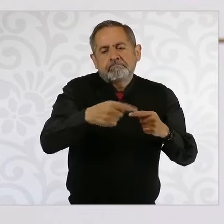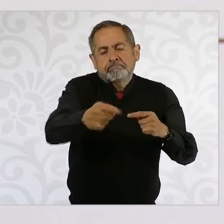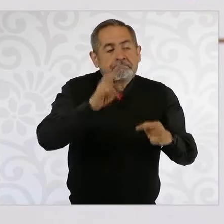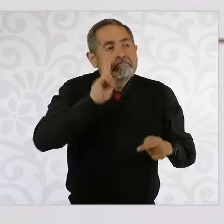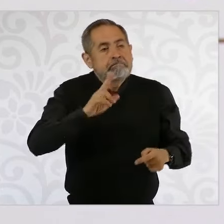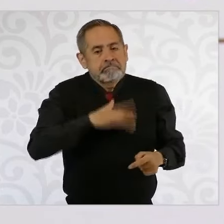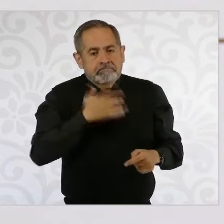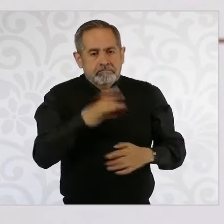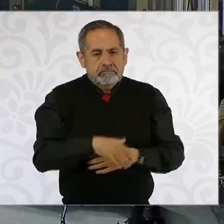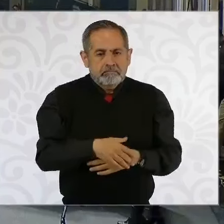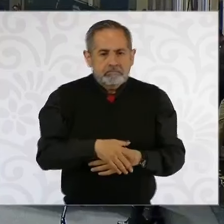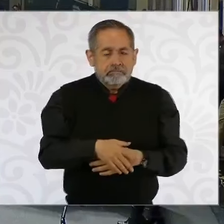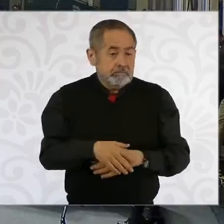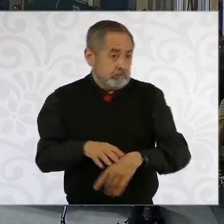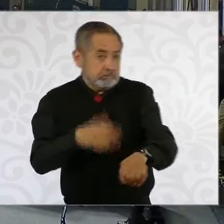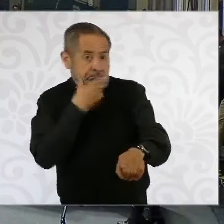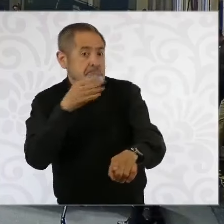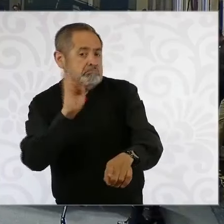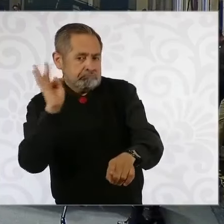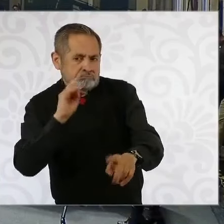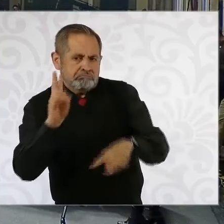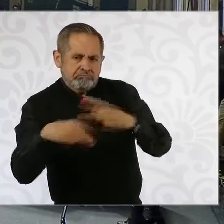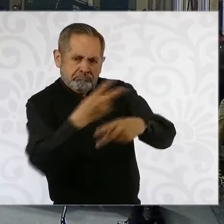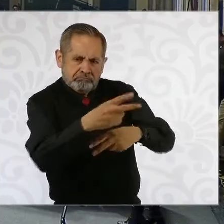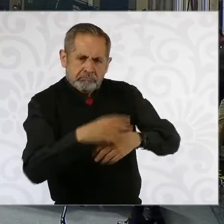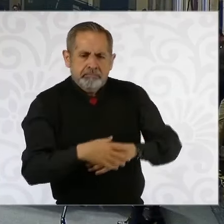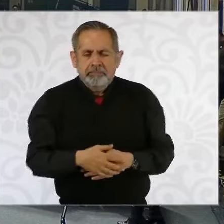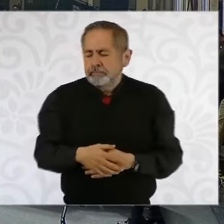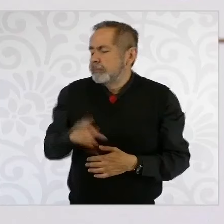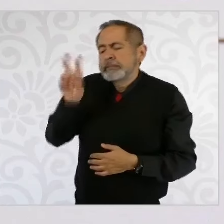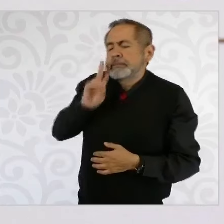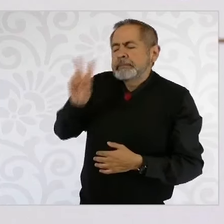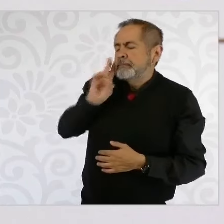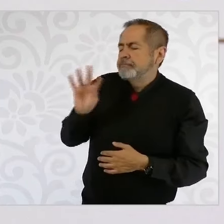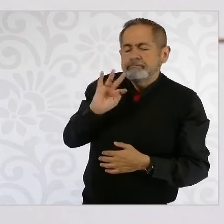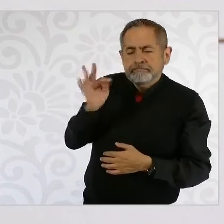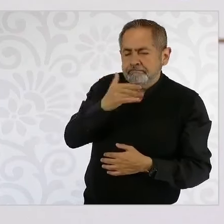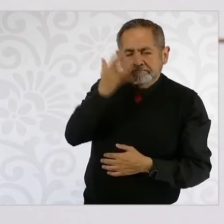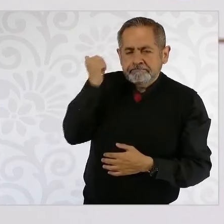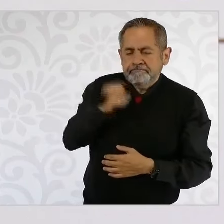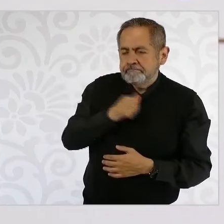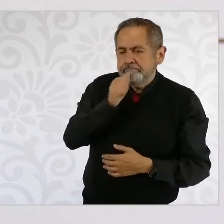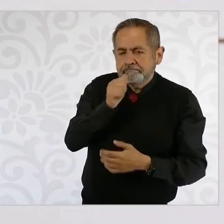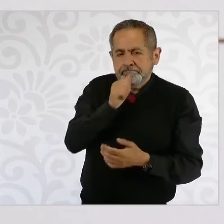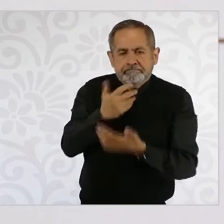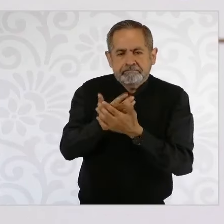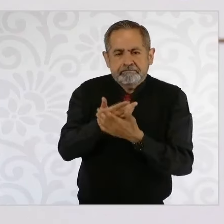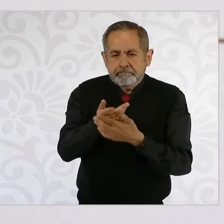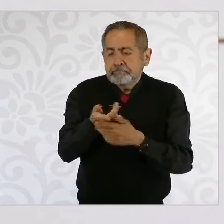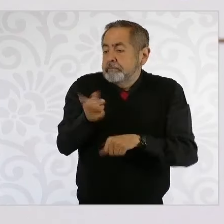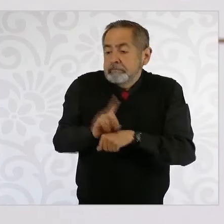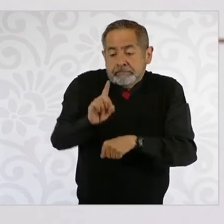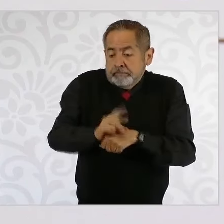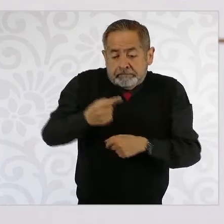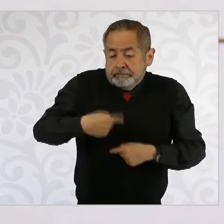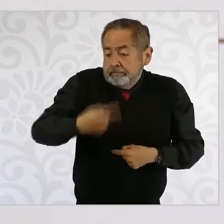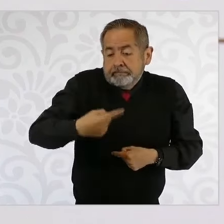definir eso. cierta la posibilidad de que pudiera acudir? Pues sí, vamos a ver, todavía este es día con día.